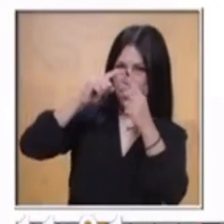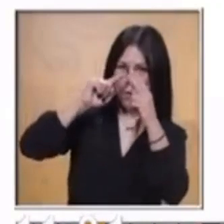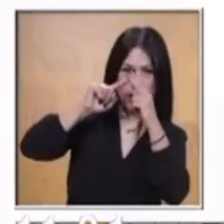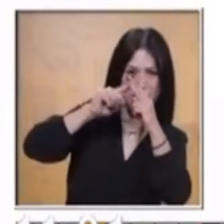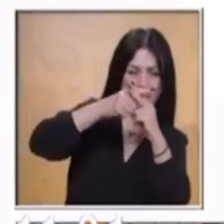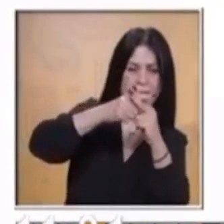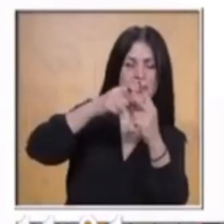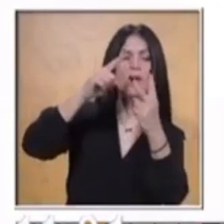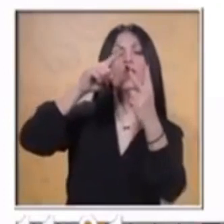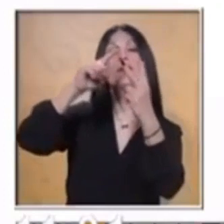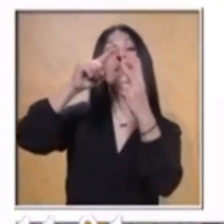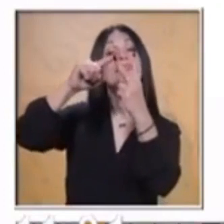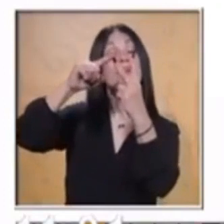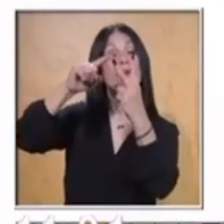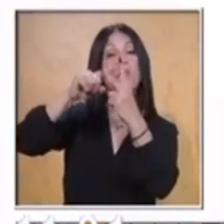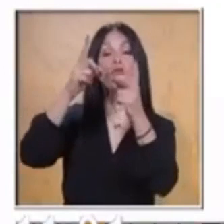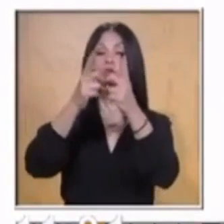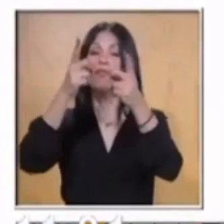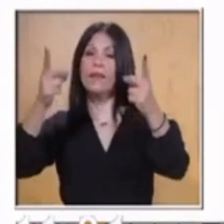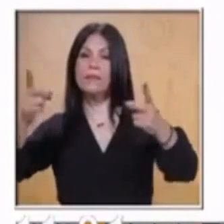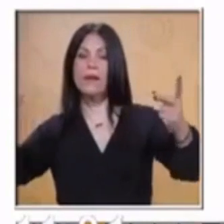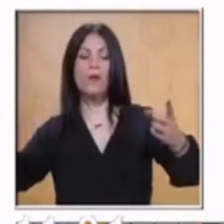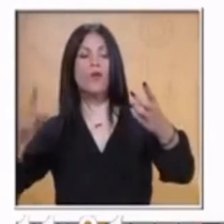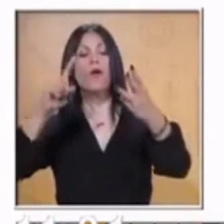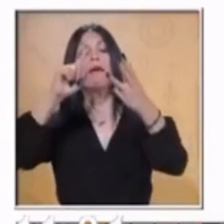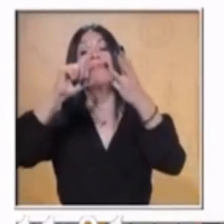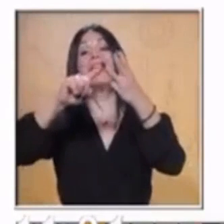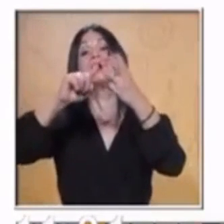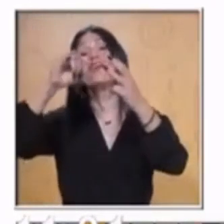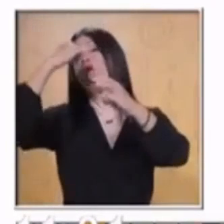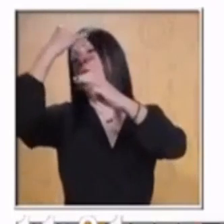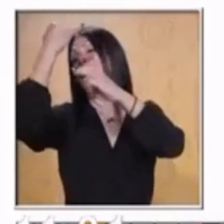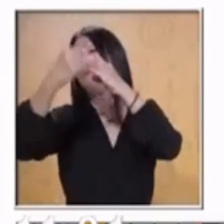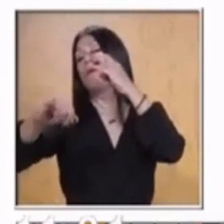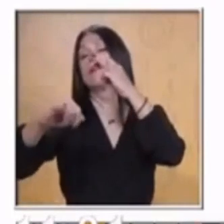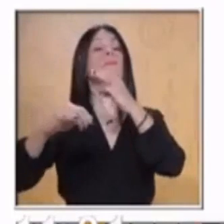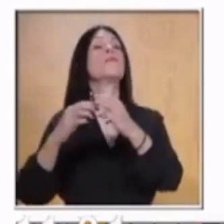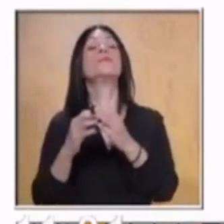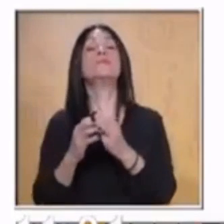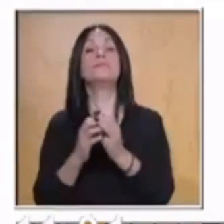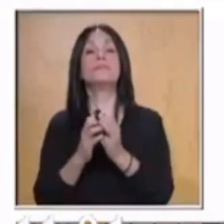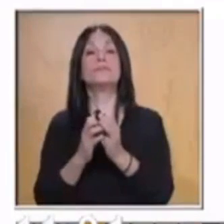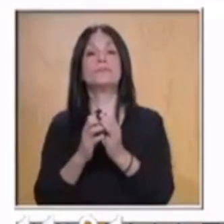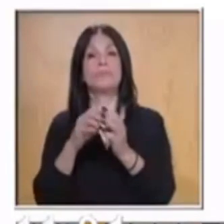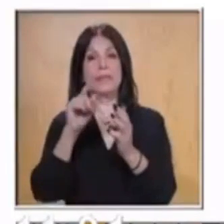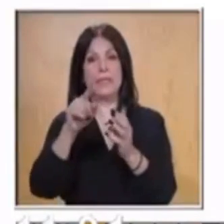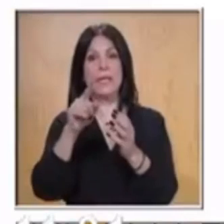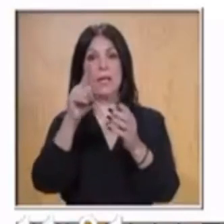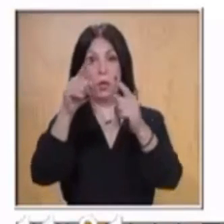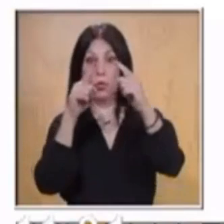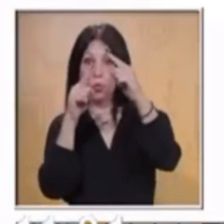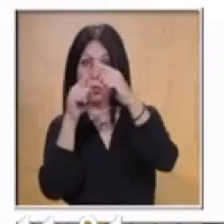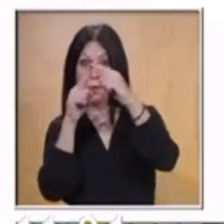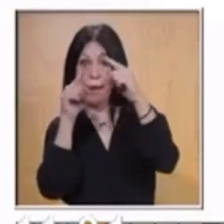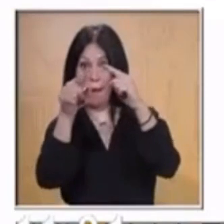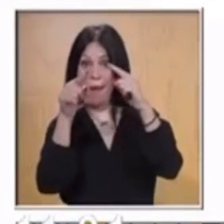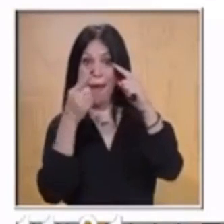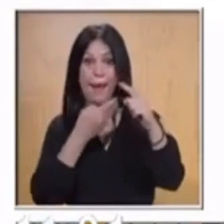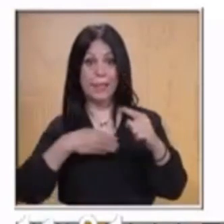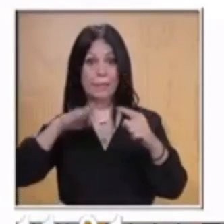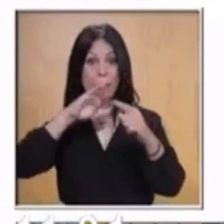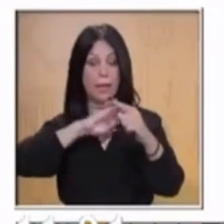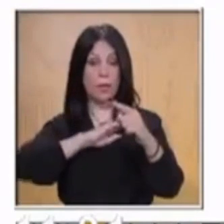117. Muy bien. Ahora de tarea, porque mañana con la maestra Keila en la clase también de español,